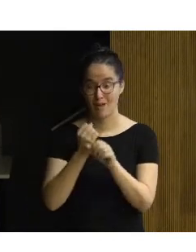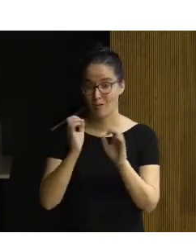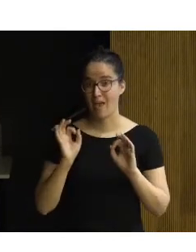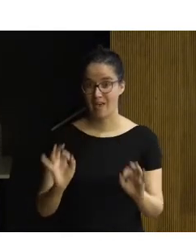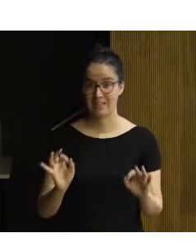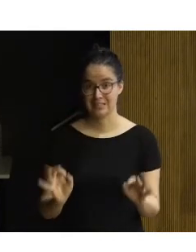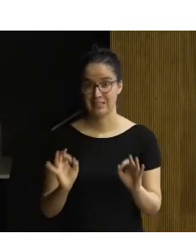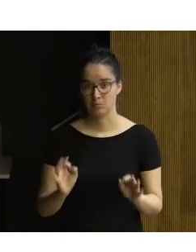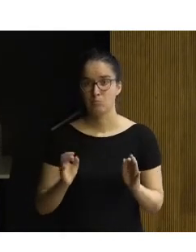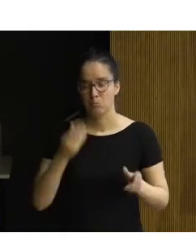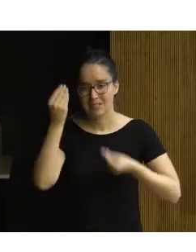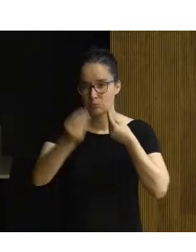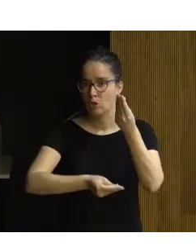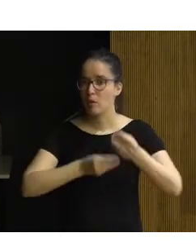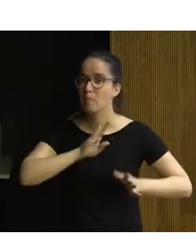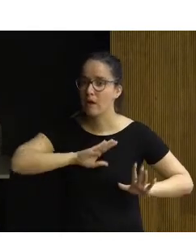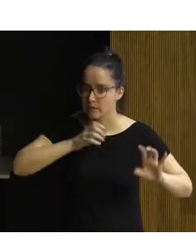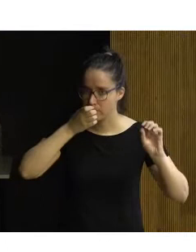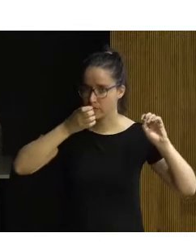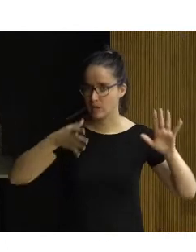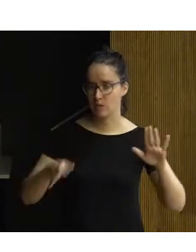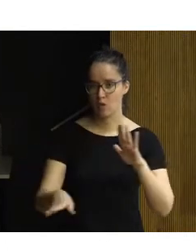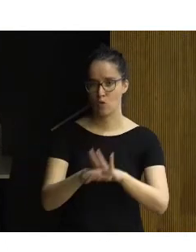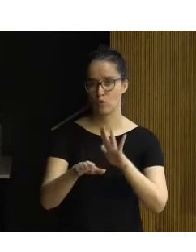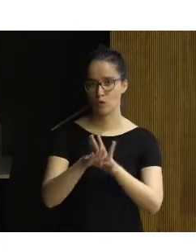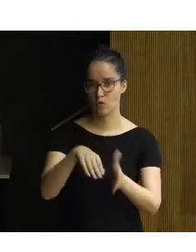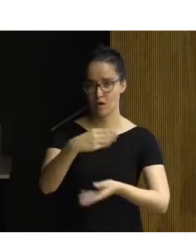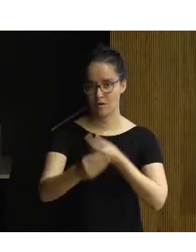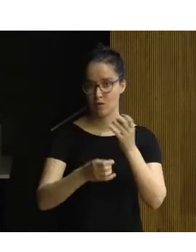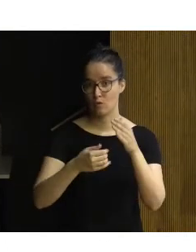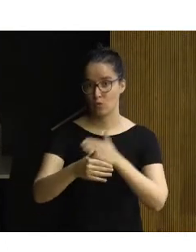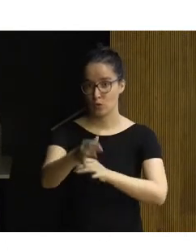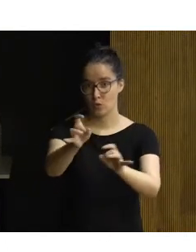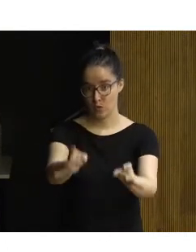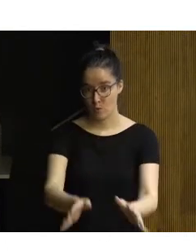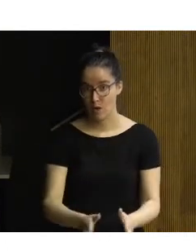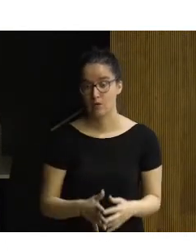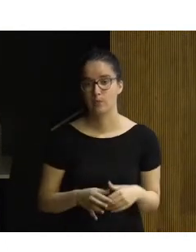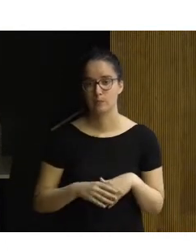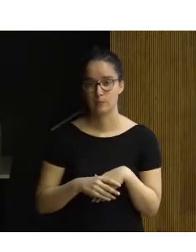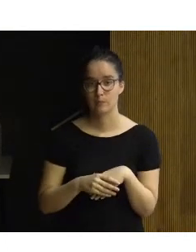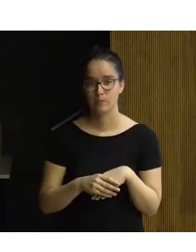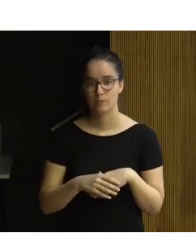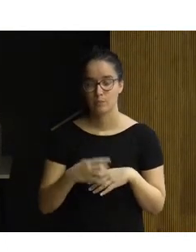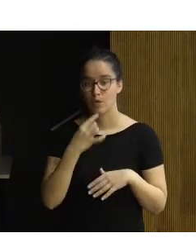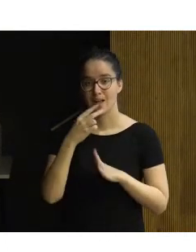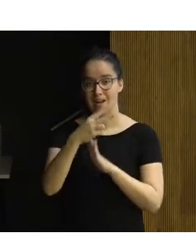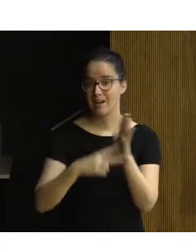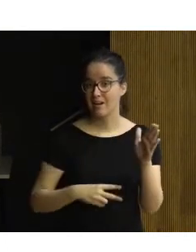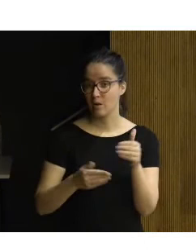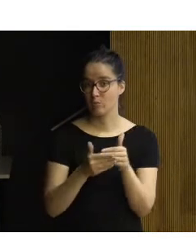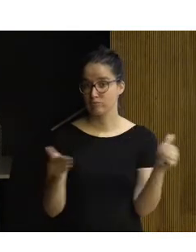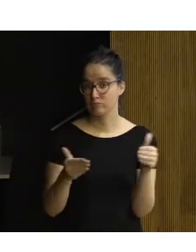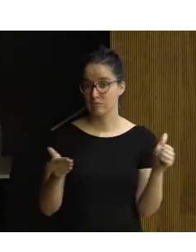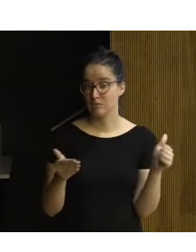la ejercemos bastante bien y que debemos continuar ejerciéndola en el futuro. Les voy a leer una introducción